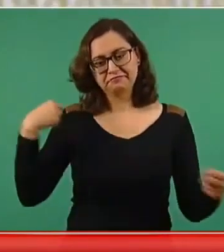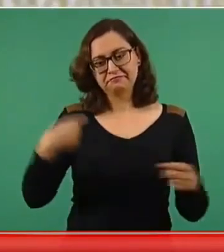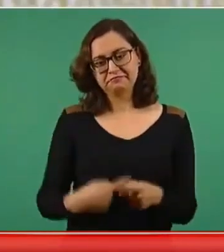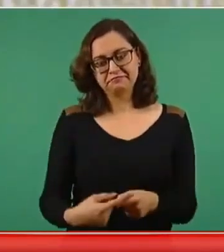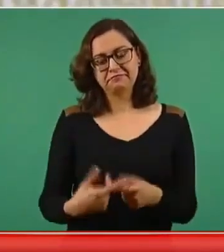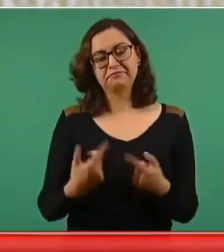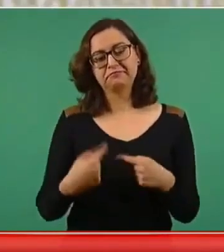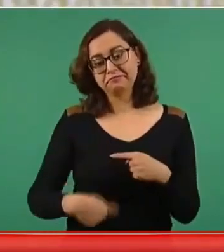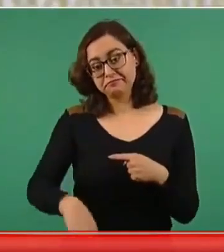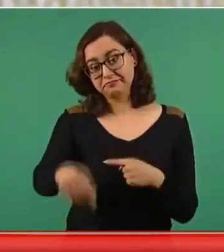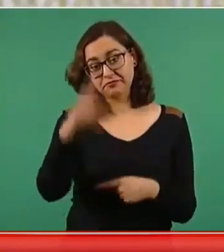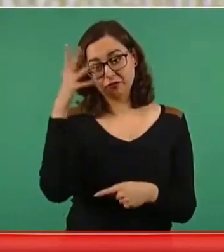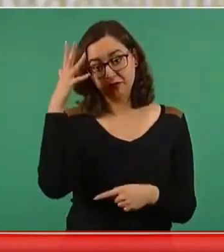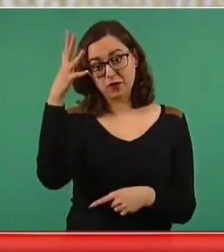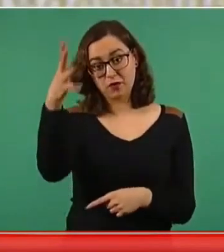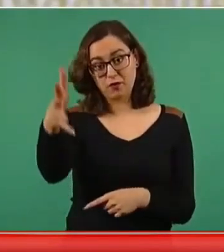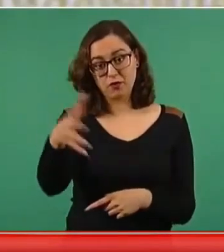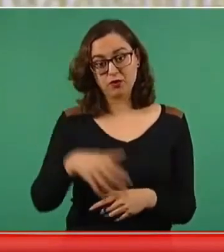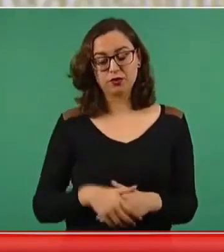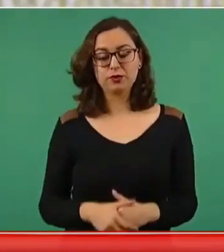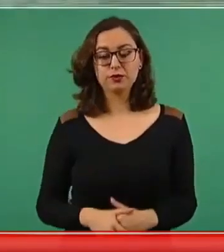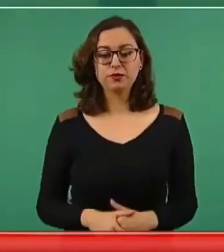hacia adelante.